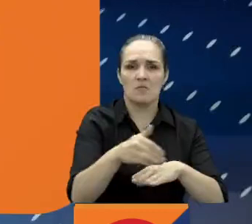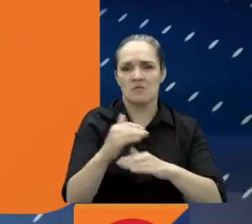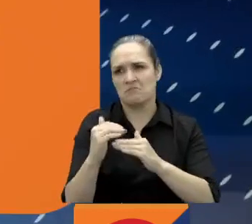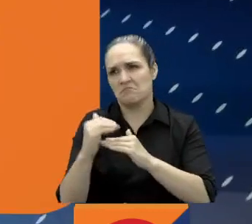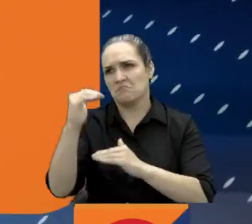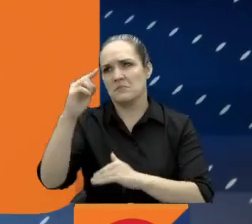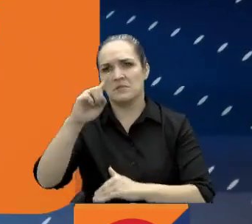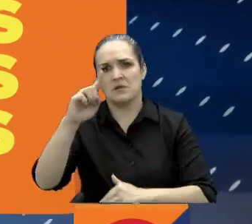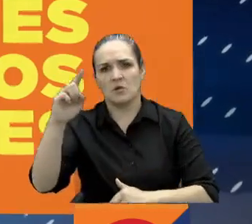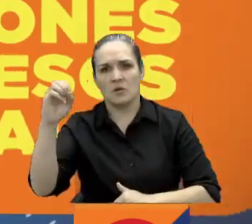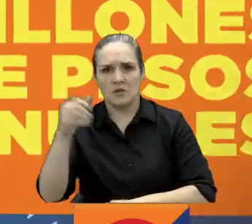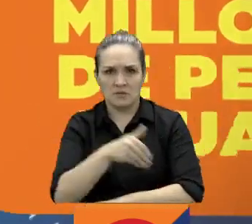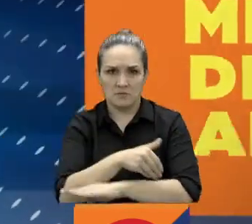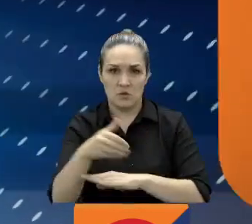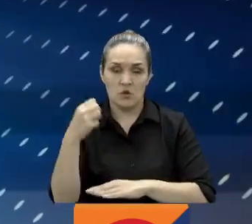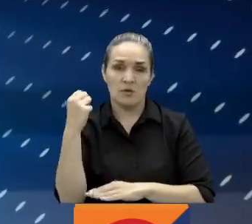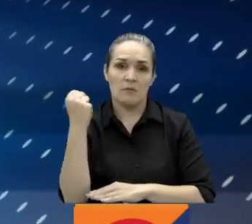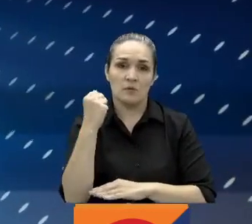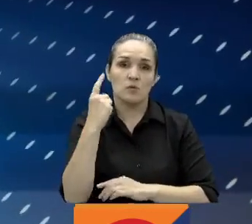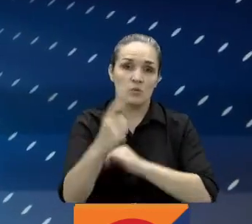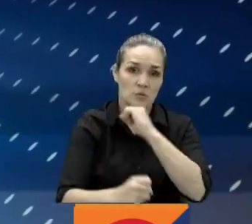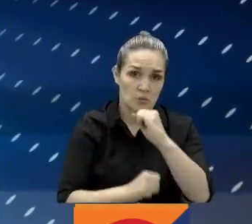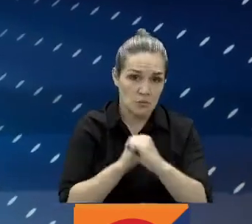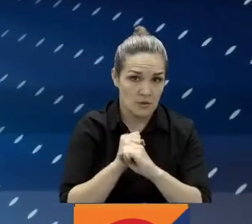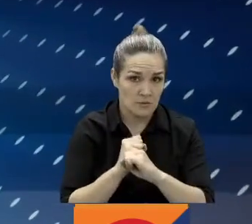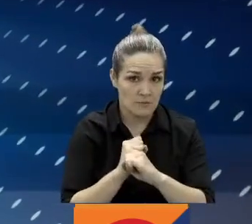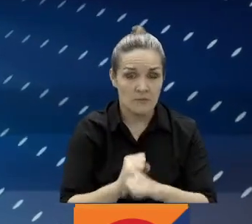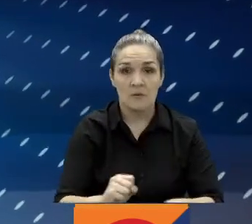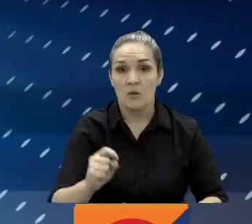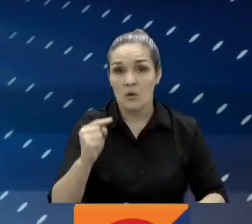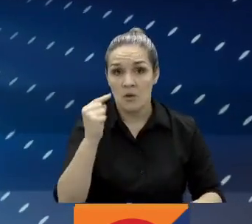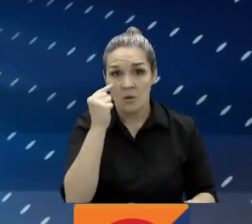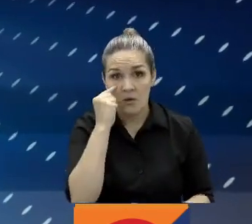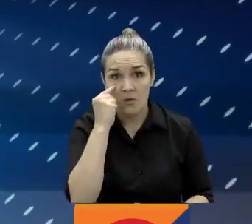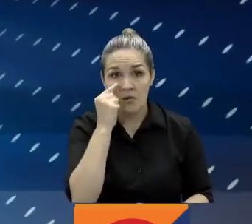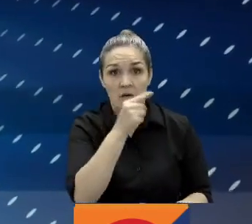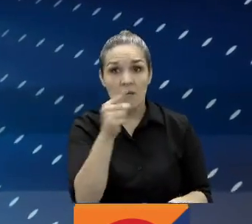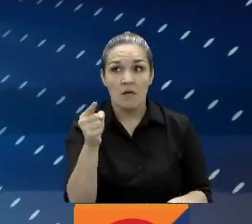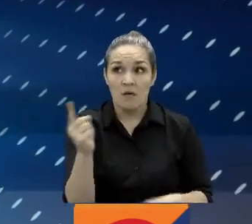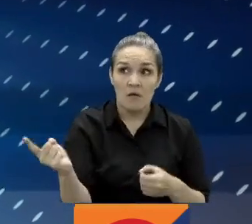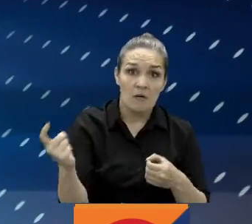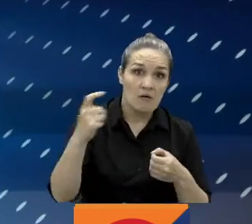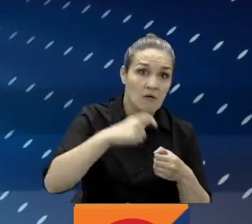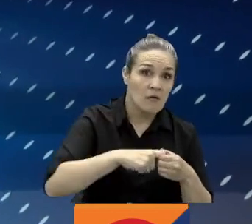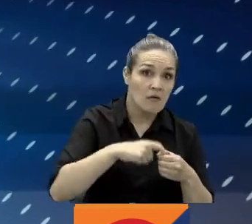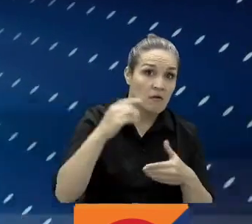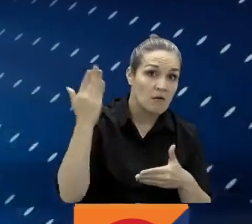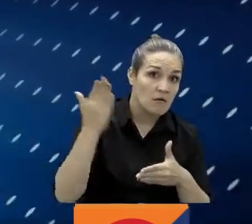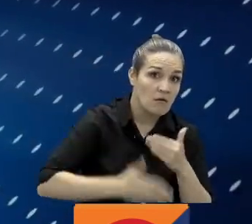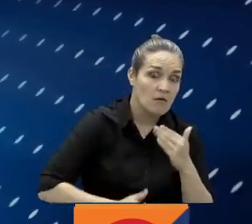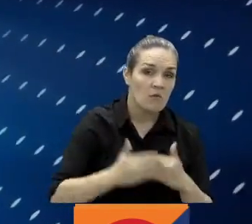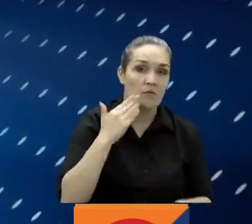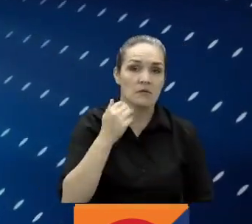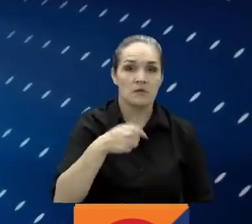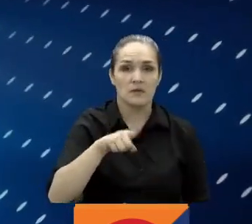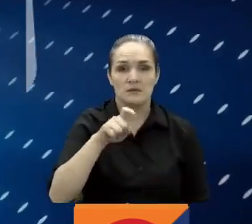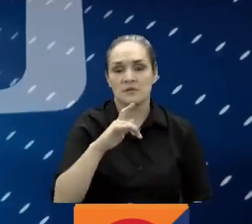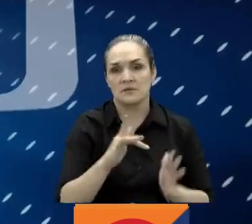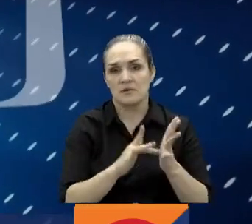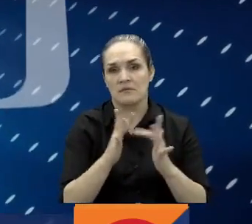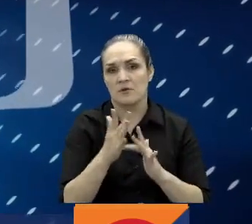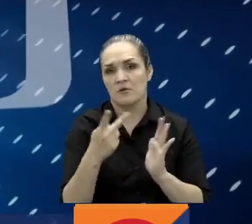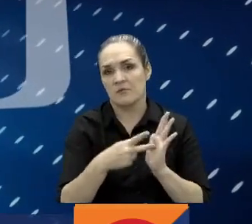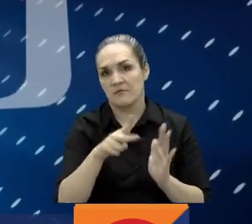110 millones de pesos anuales. Y mucho ojo, la mayoría de las vacantes cierran el 16 de abril de 2023.